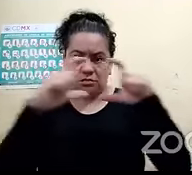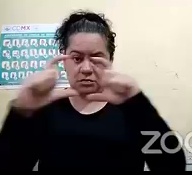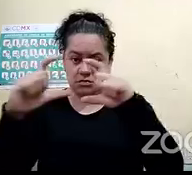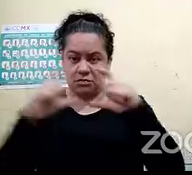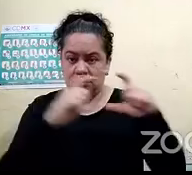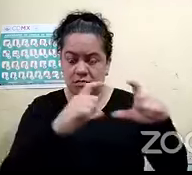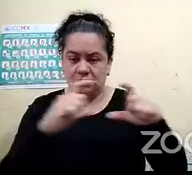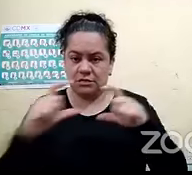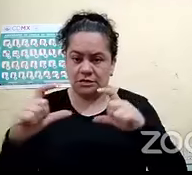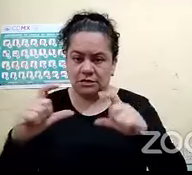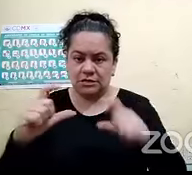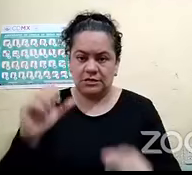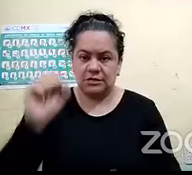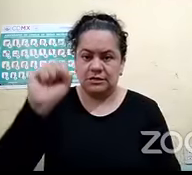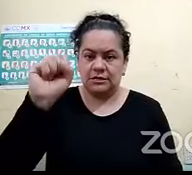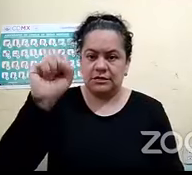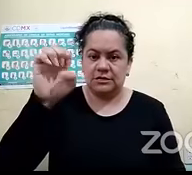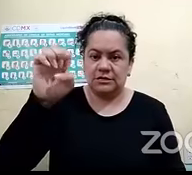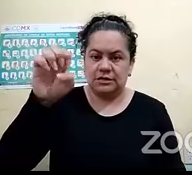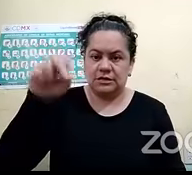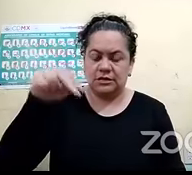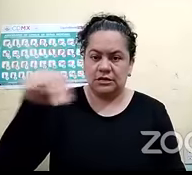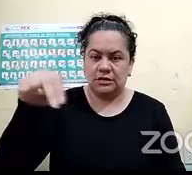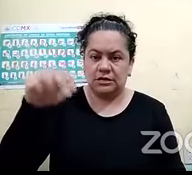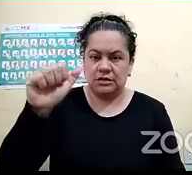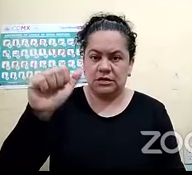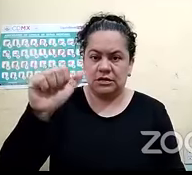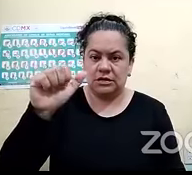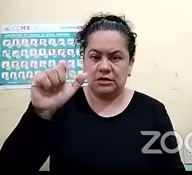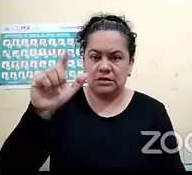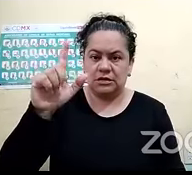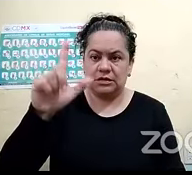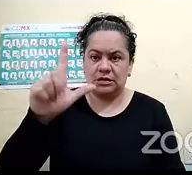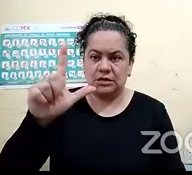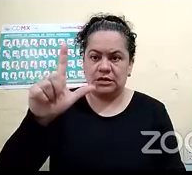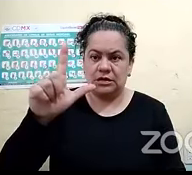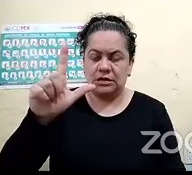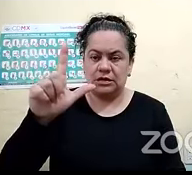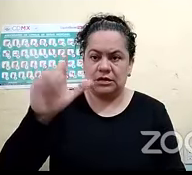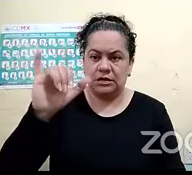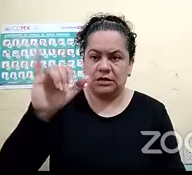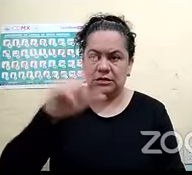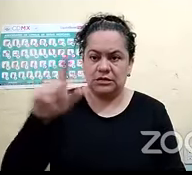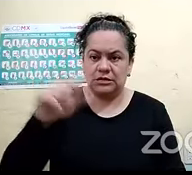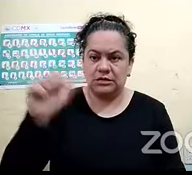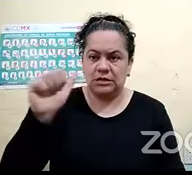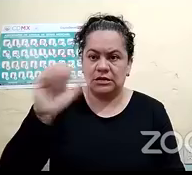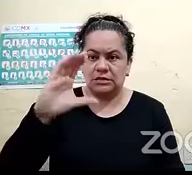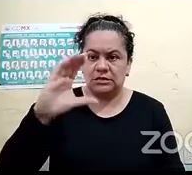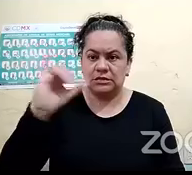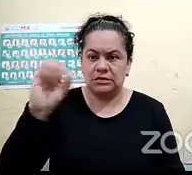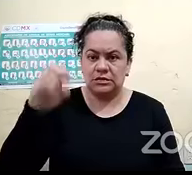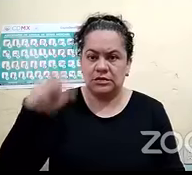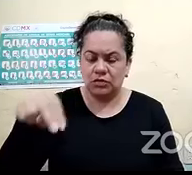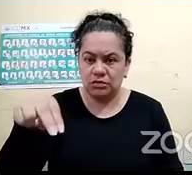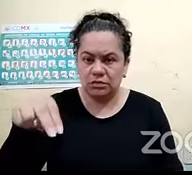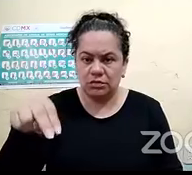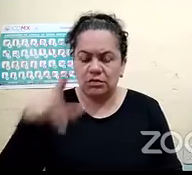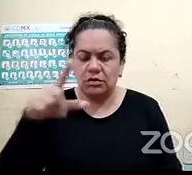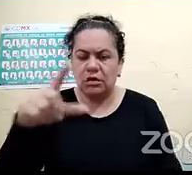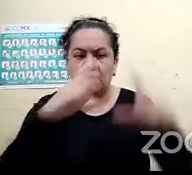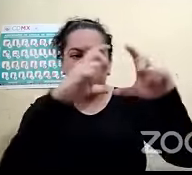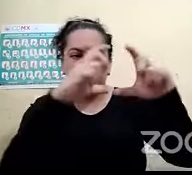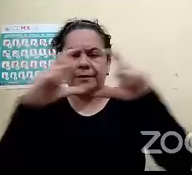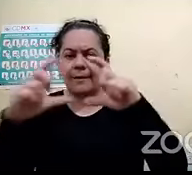indicaciones que se pueden escribir en braille